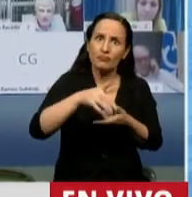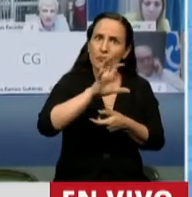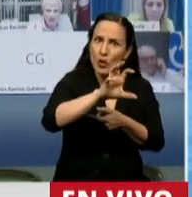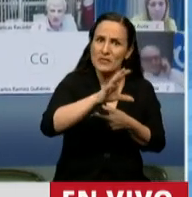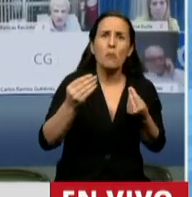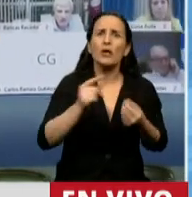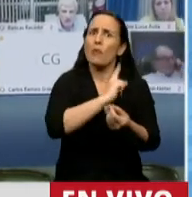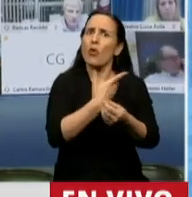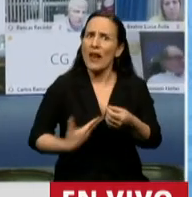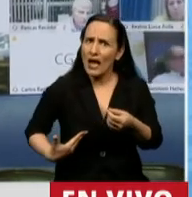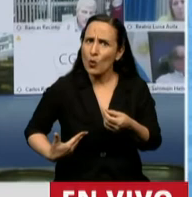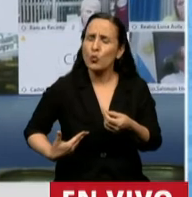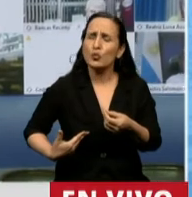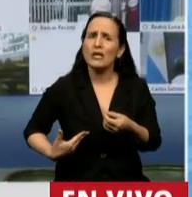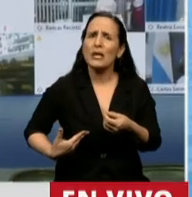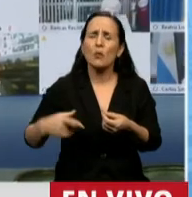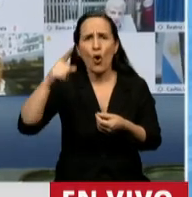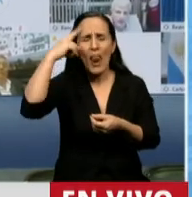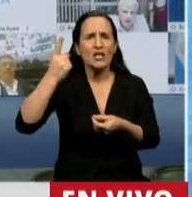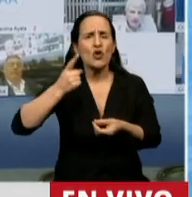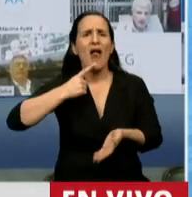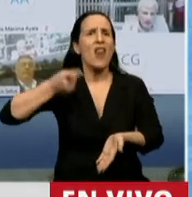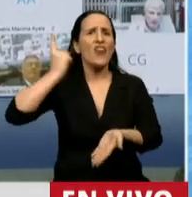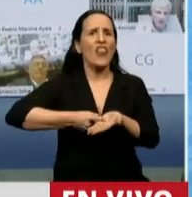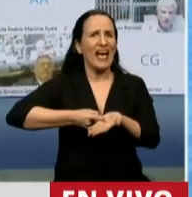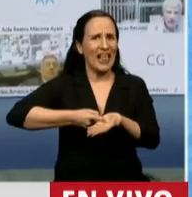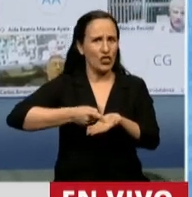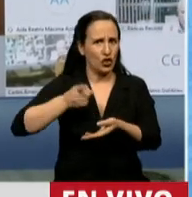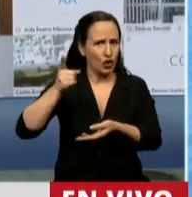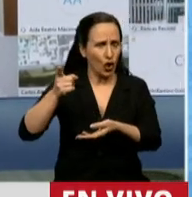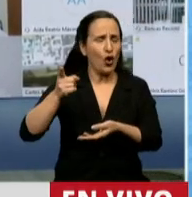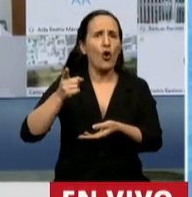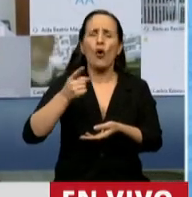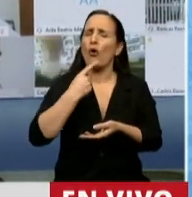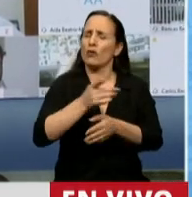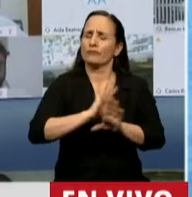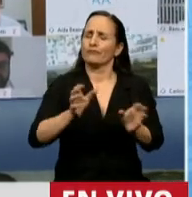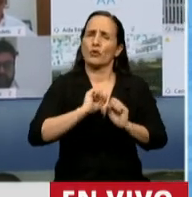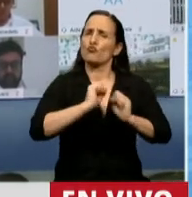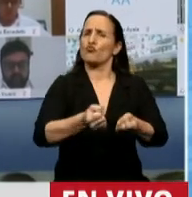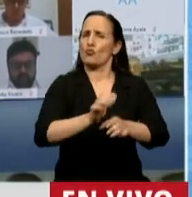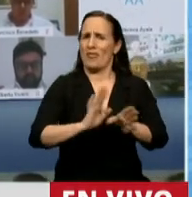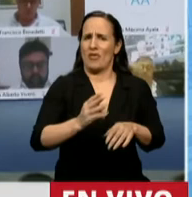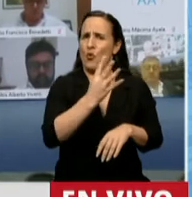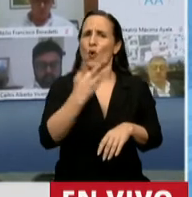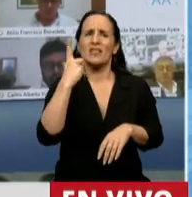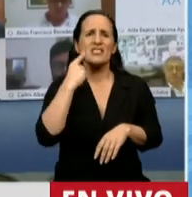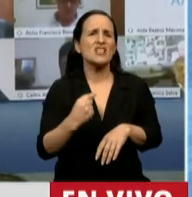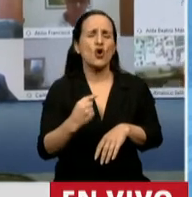Nacional dictó un decreto donde se suspendía por 45 días